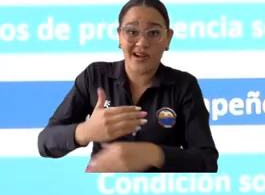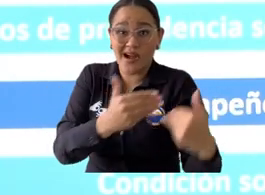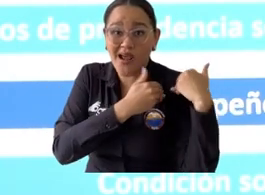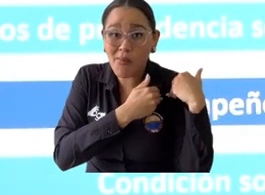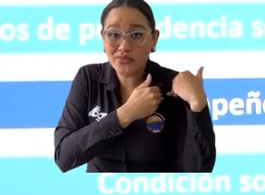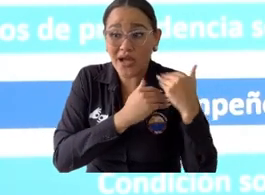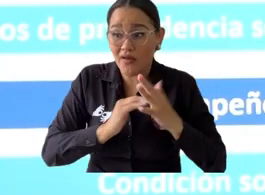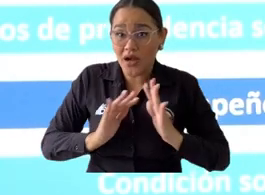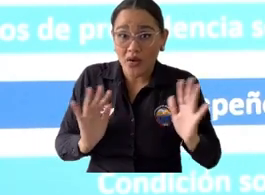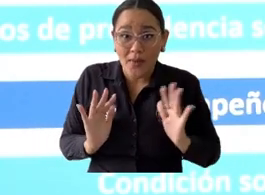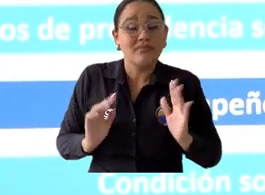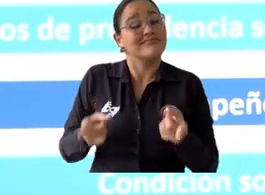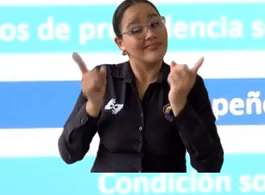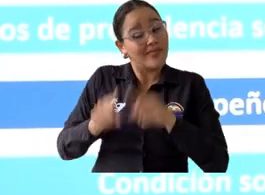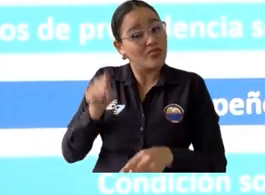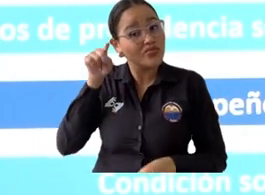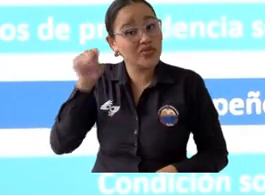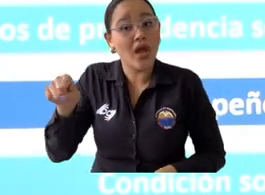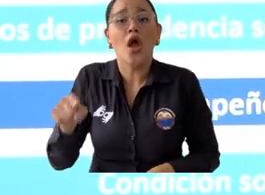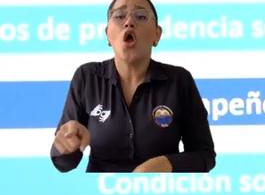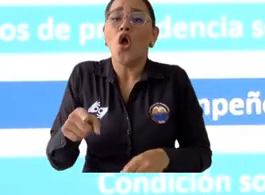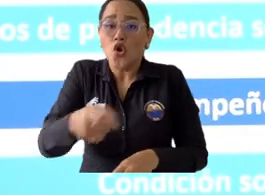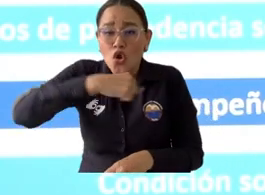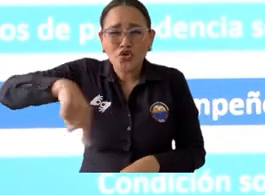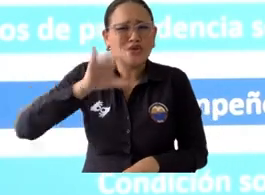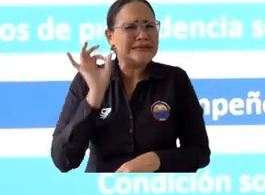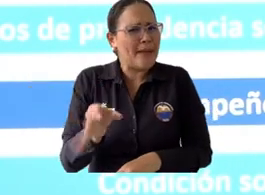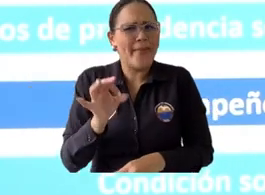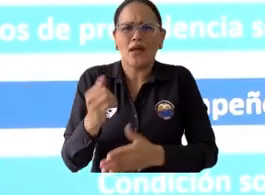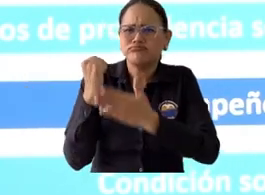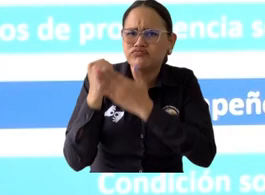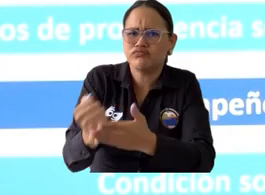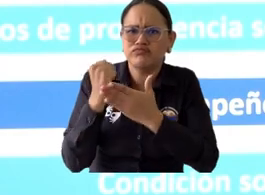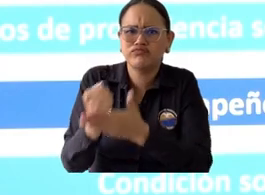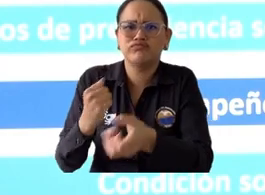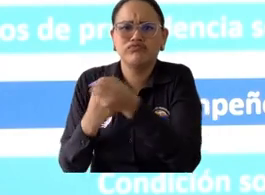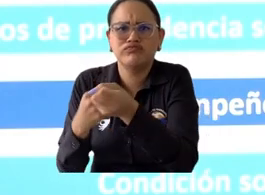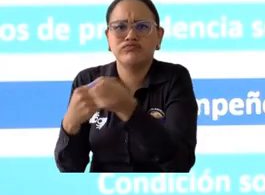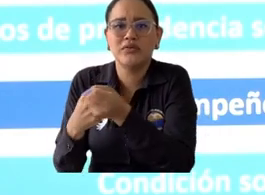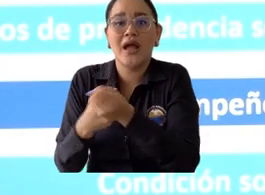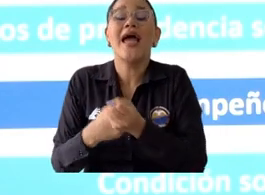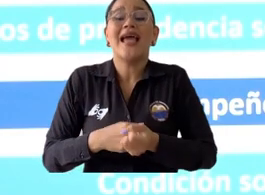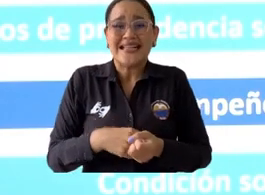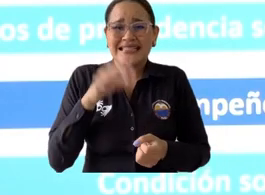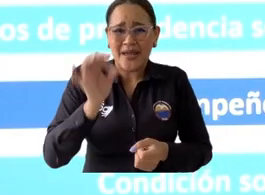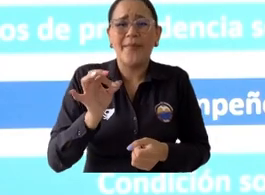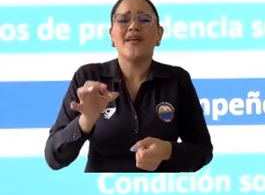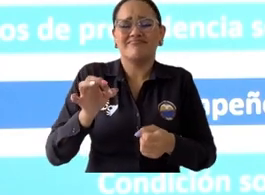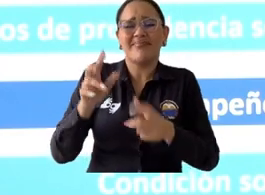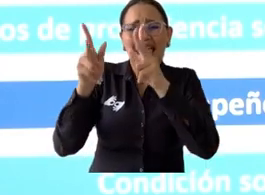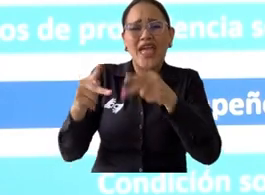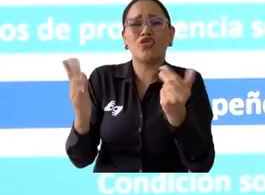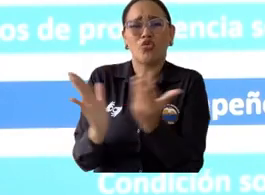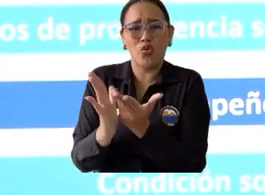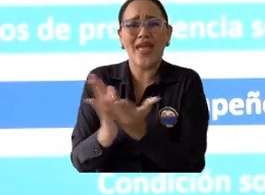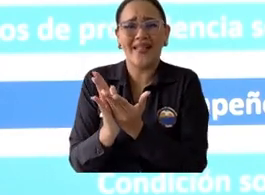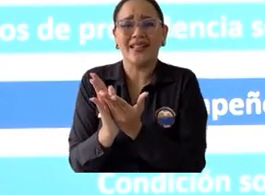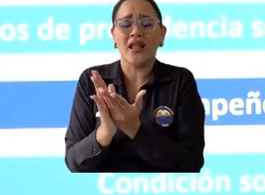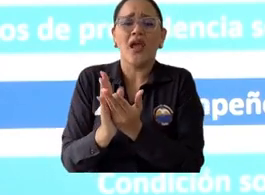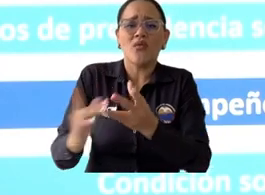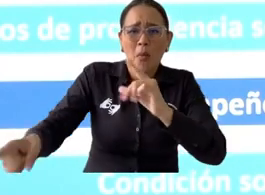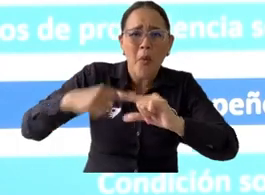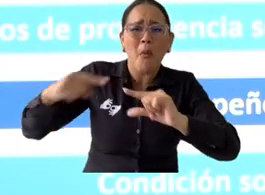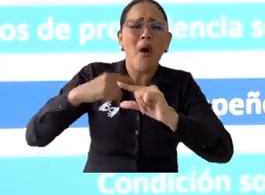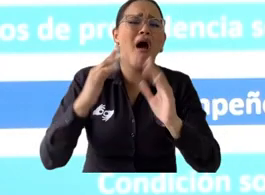los profesores insisto podemos hacer todas las ayudas posibles porque nunca es permitido y siempre que me escriba un estudiante diciendo que tiene una deuda en cartera pues